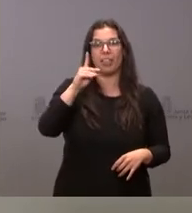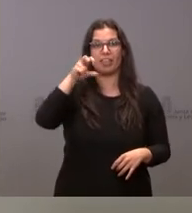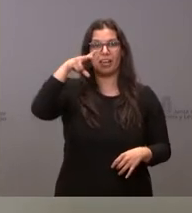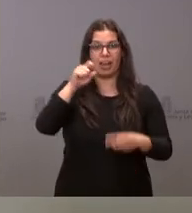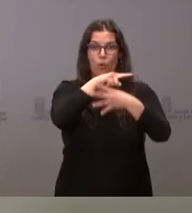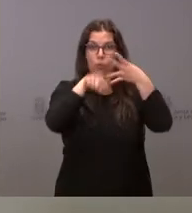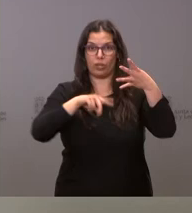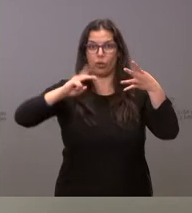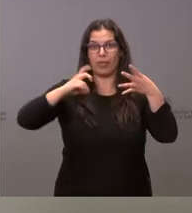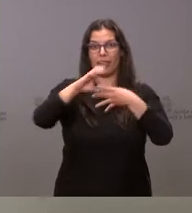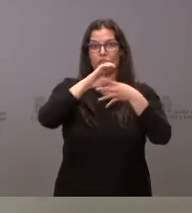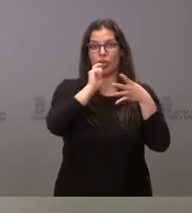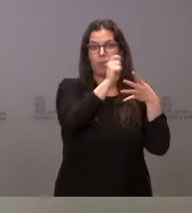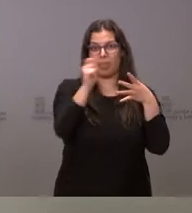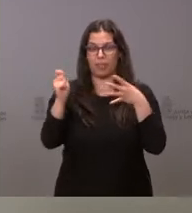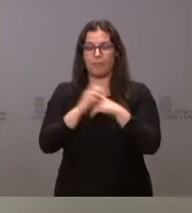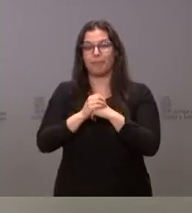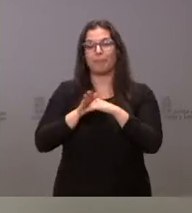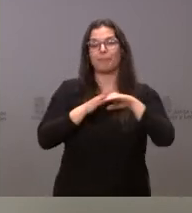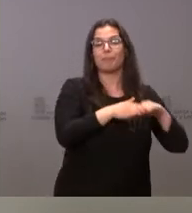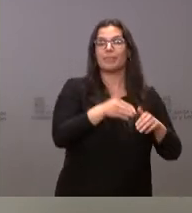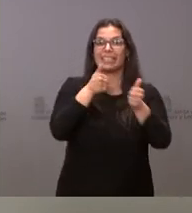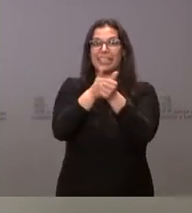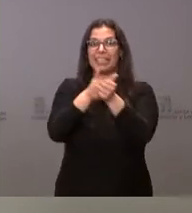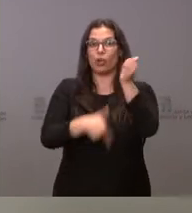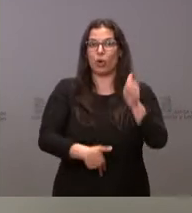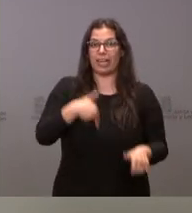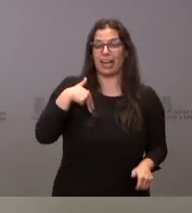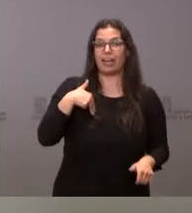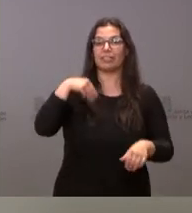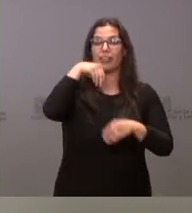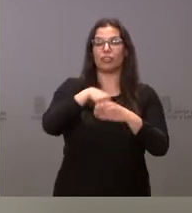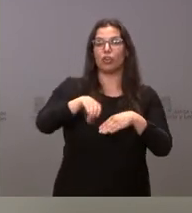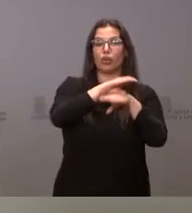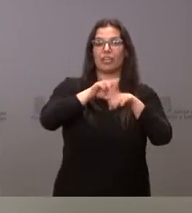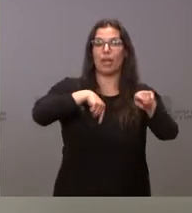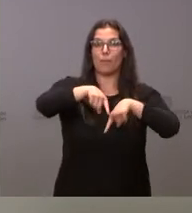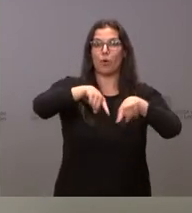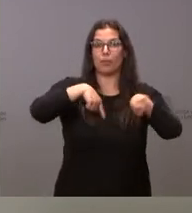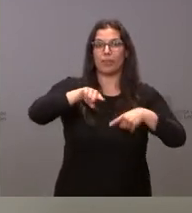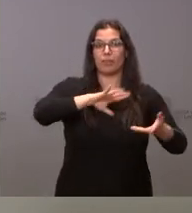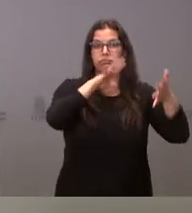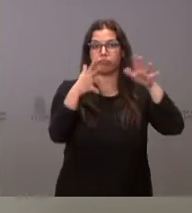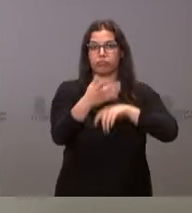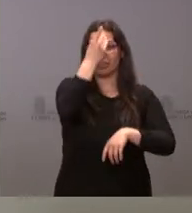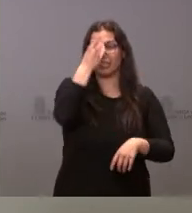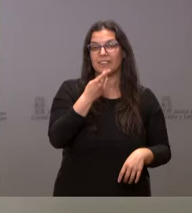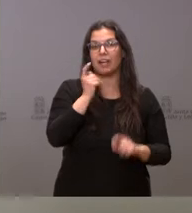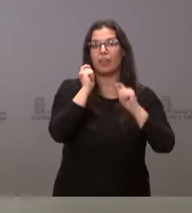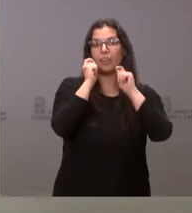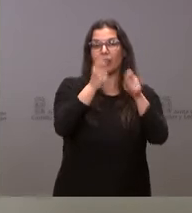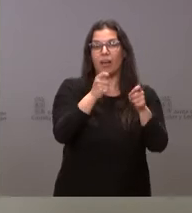viceconsejeros. Secretarios generales en la Consejería de Movilidad y Transformación Digital,